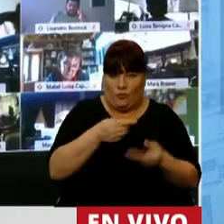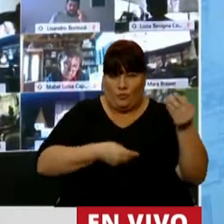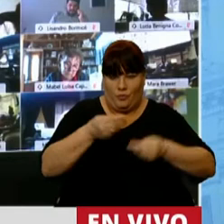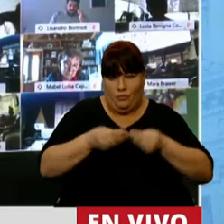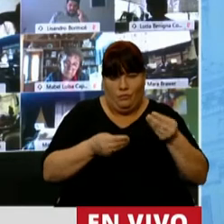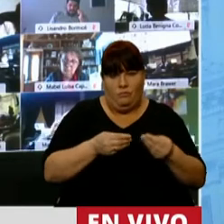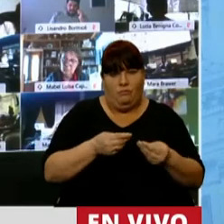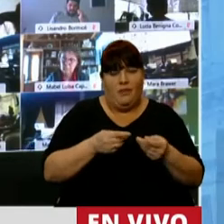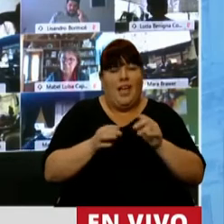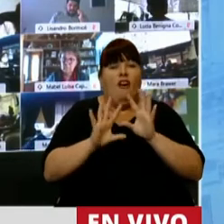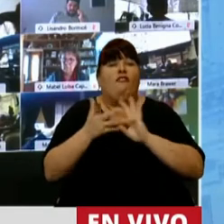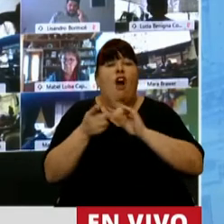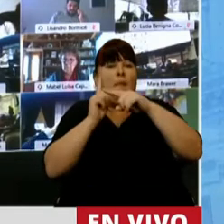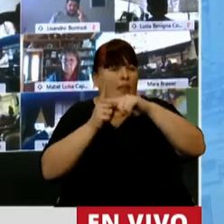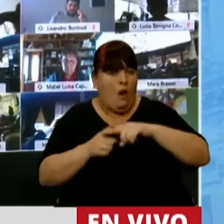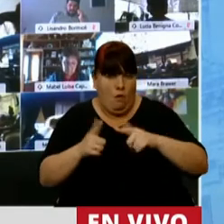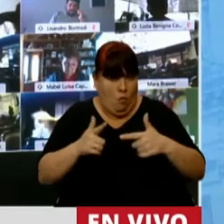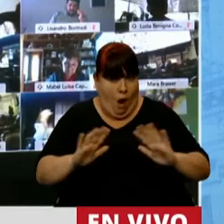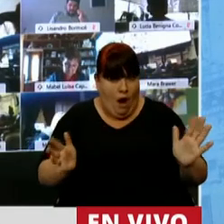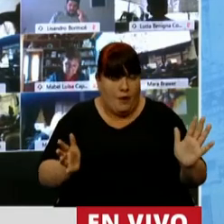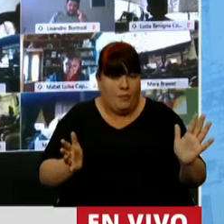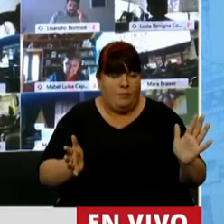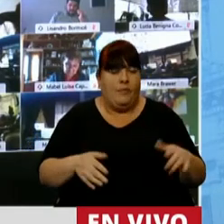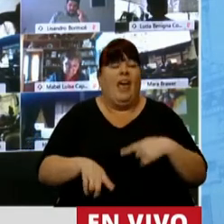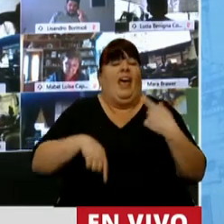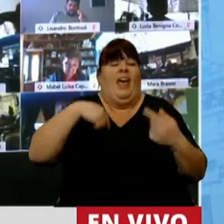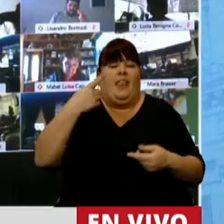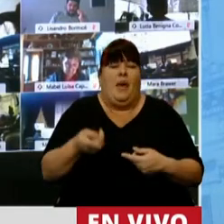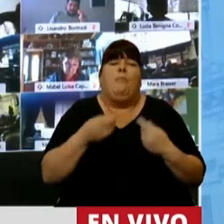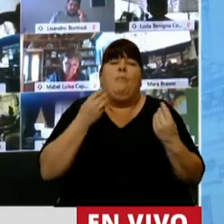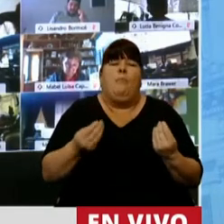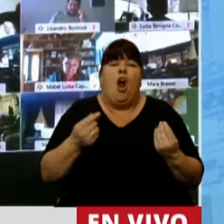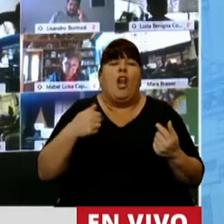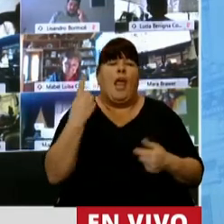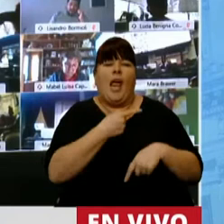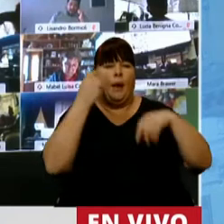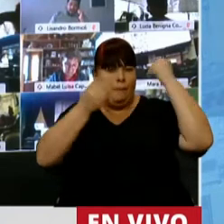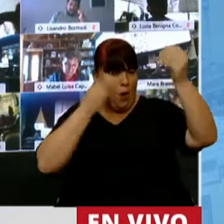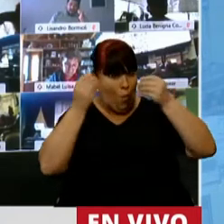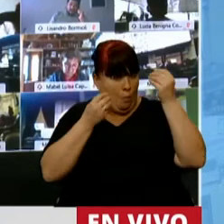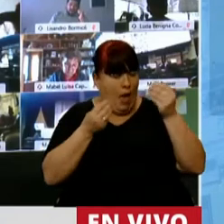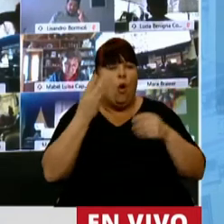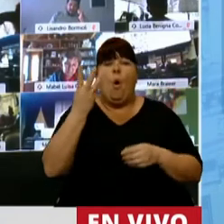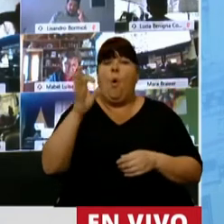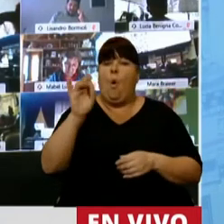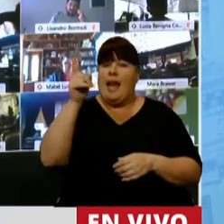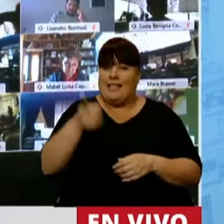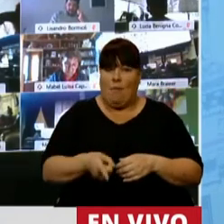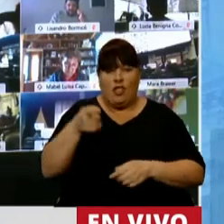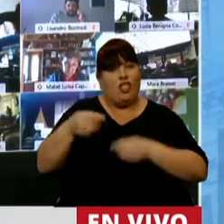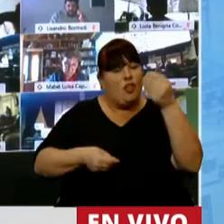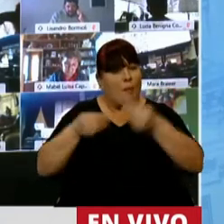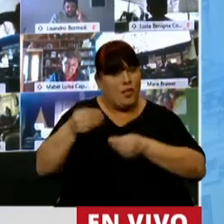Y la fórmula no aparece. Después, y sobre todo, ¿por qué es nuestra preocupación? Porque el 40% del